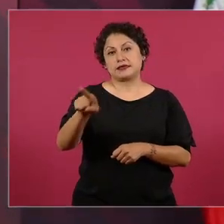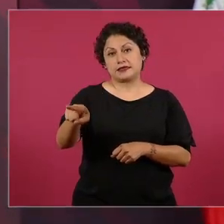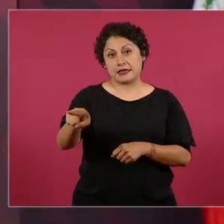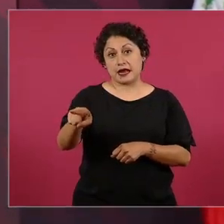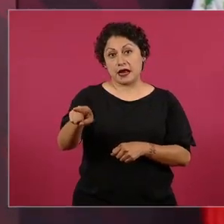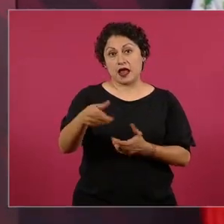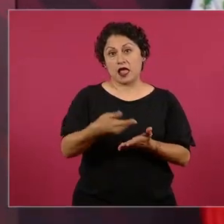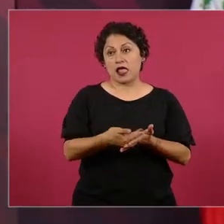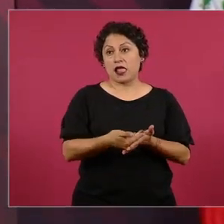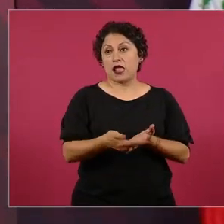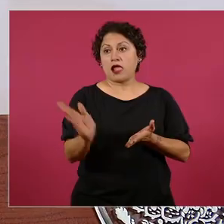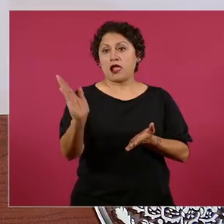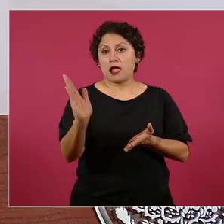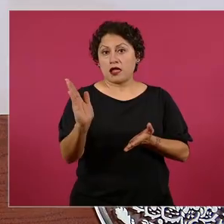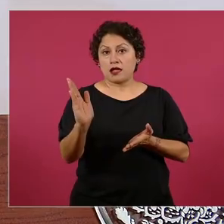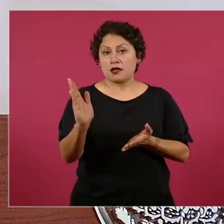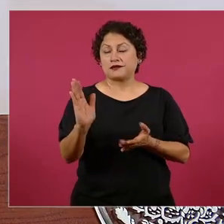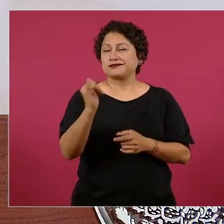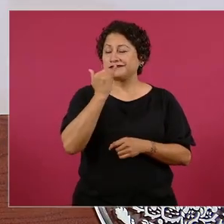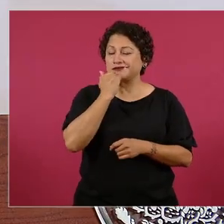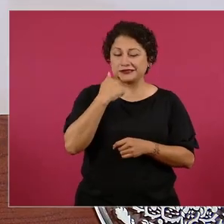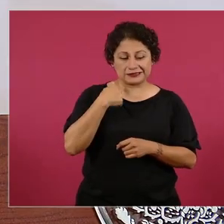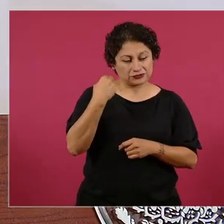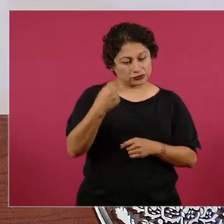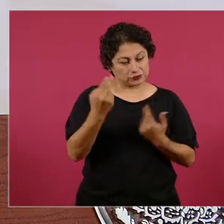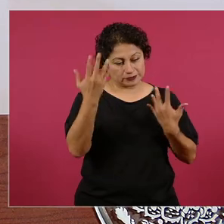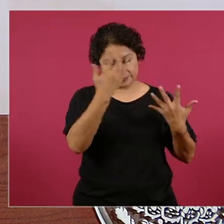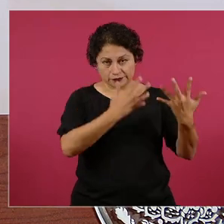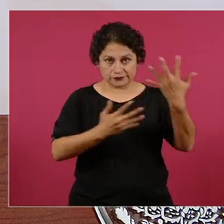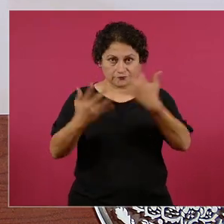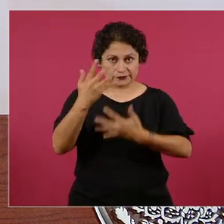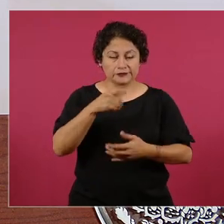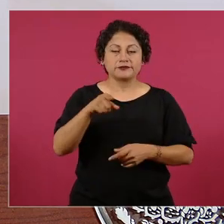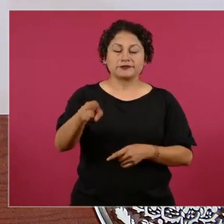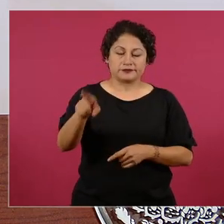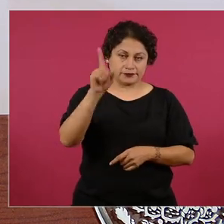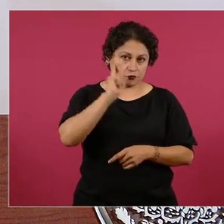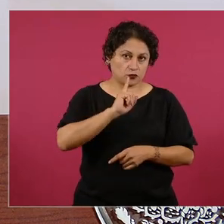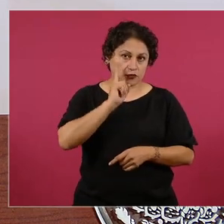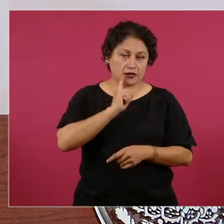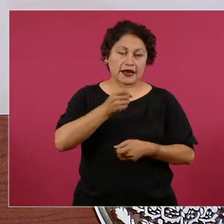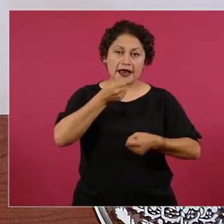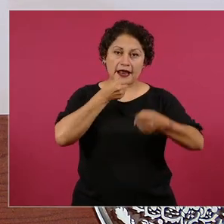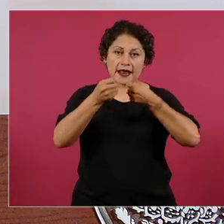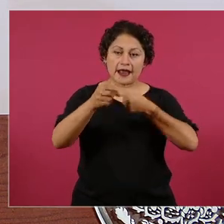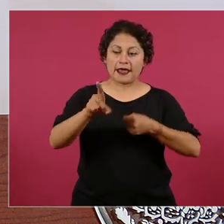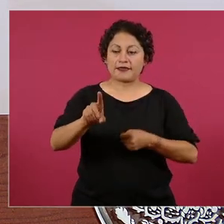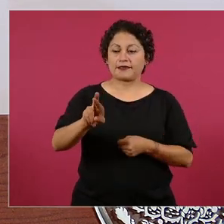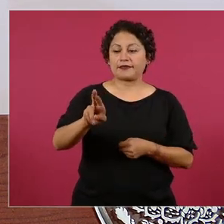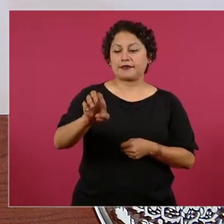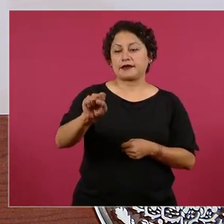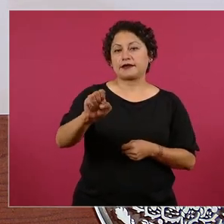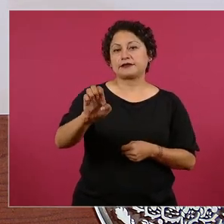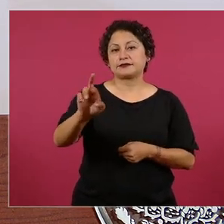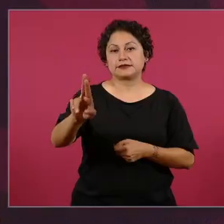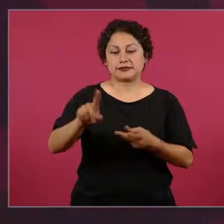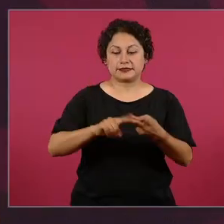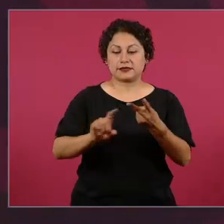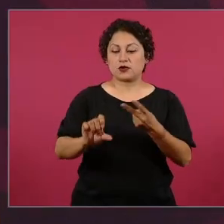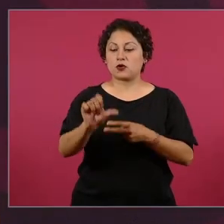siempre me confundo por la señora Dreser, y a Castañeda,